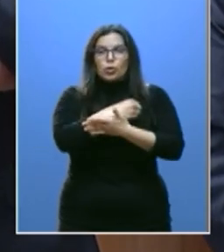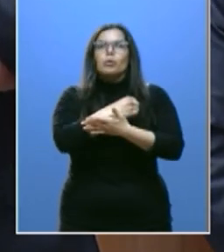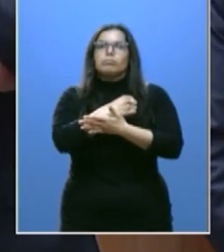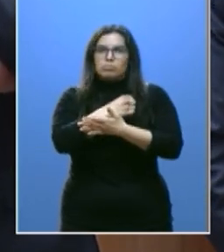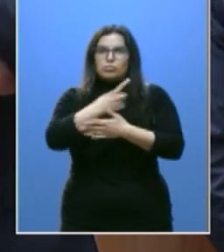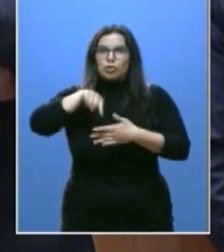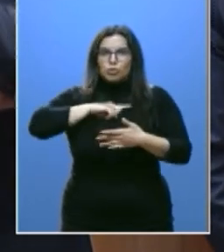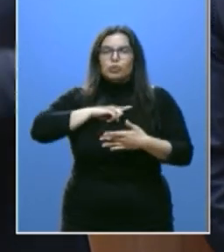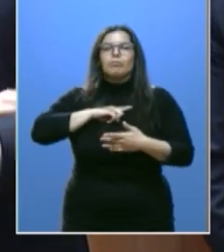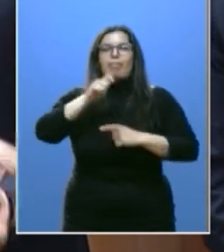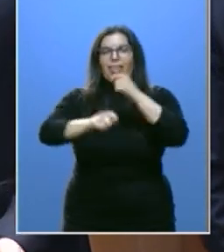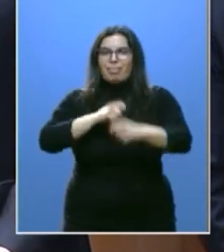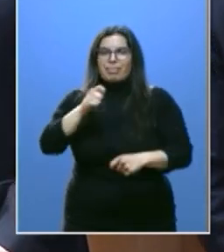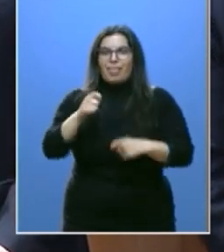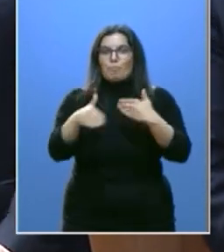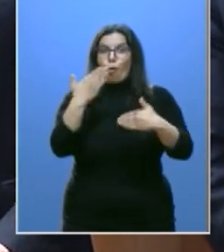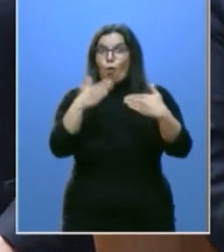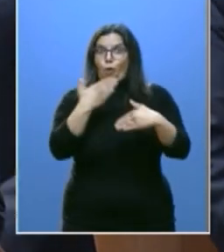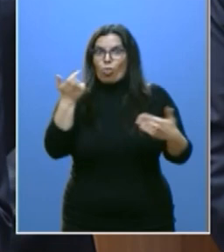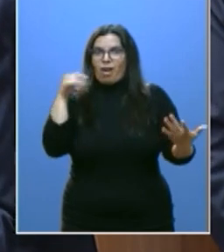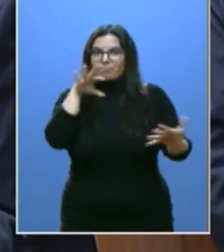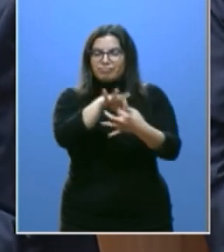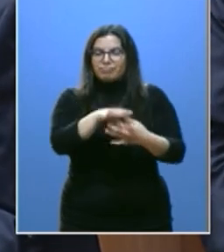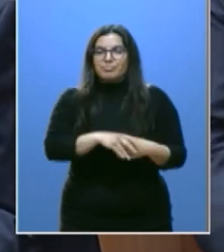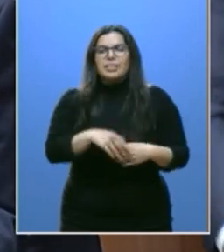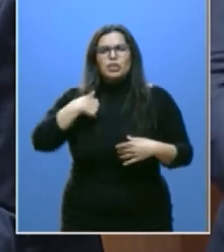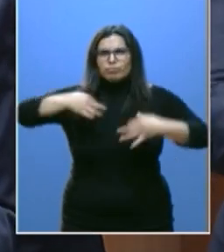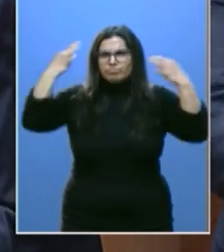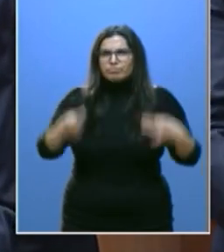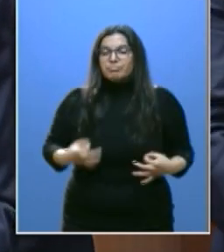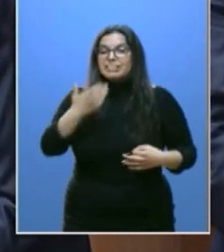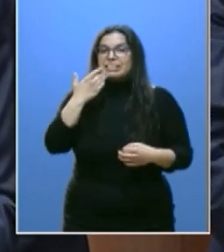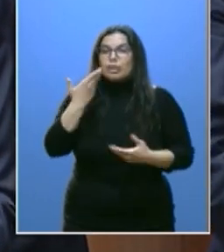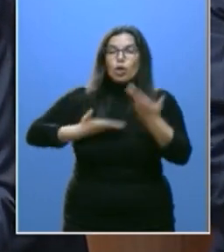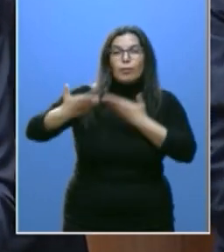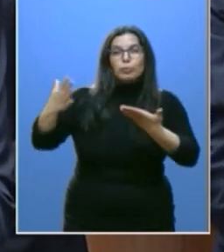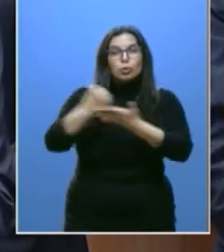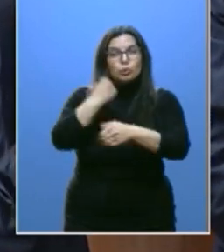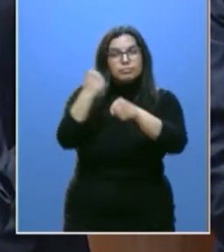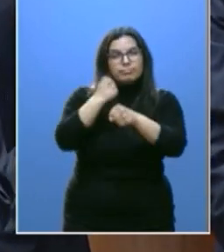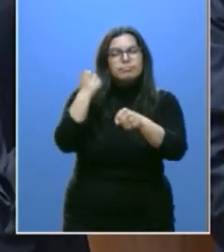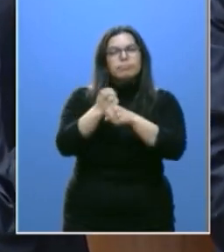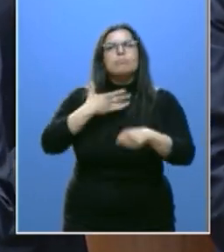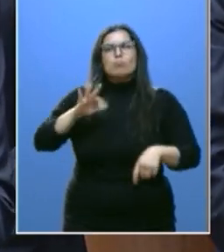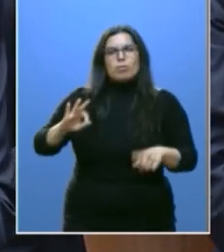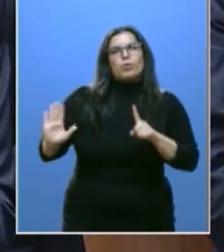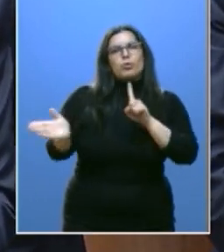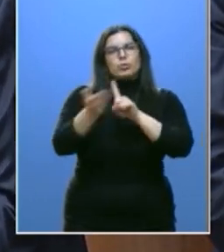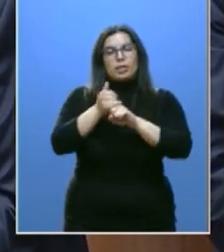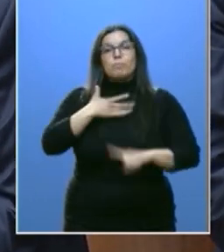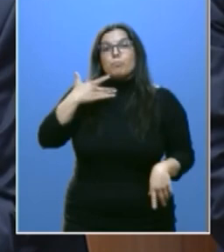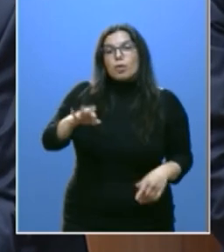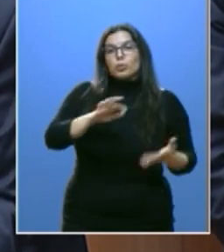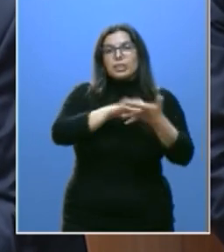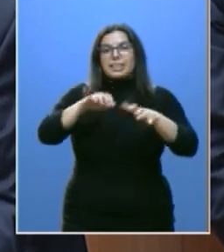a poner de moda. Estoy convencido de que con el trabajo y la colaboración de todos podemos conseguirlo, podemos hacer más grande